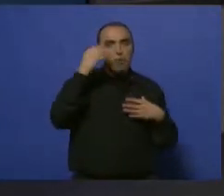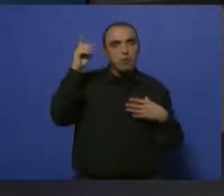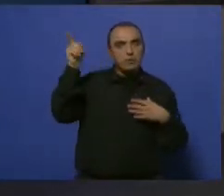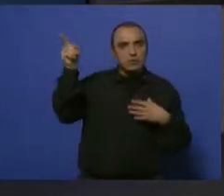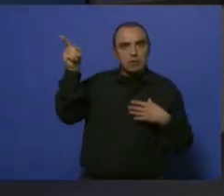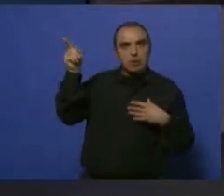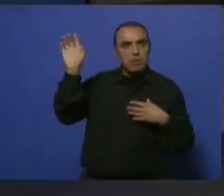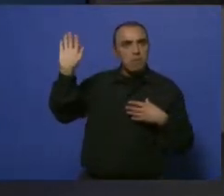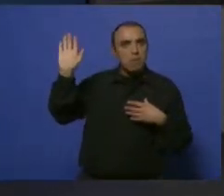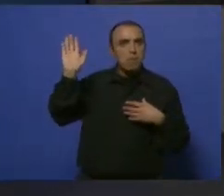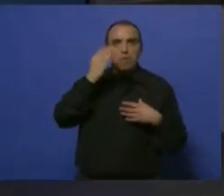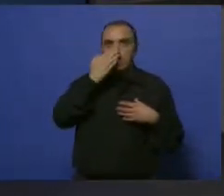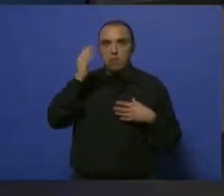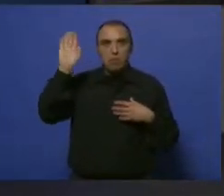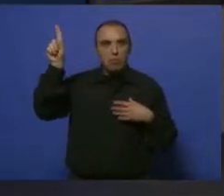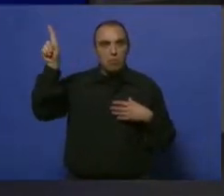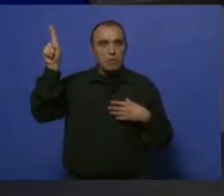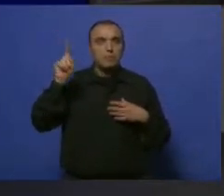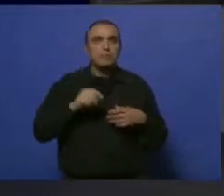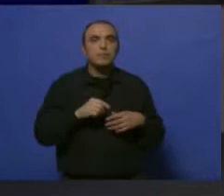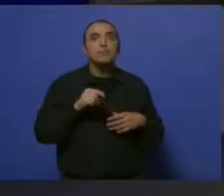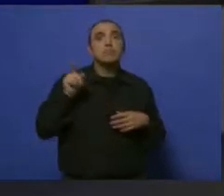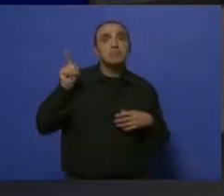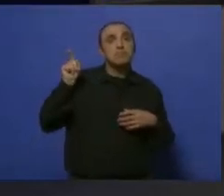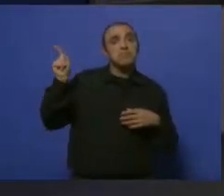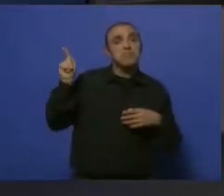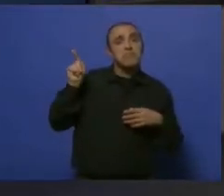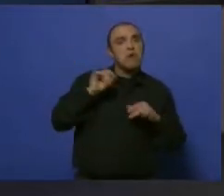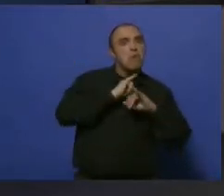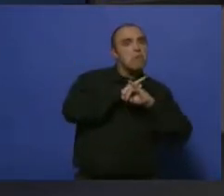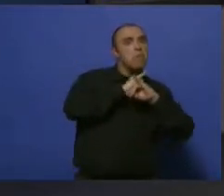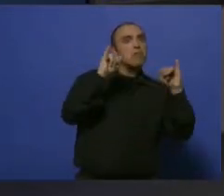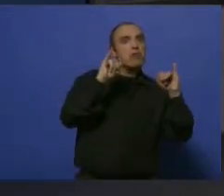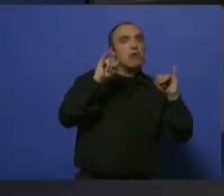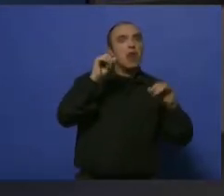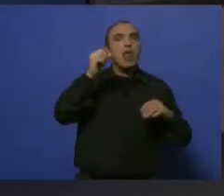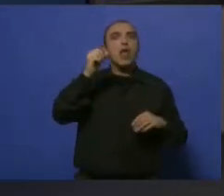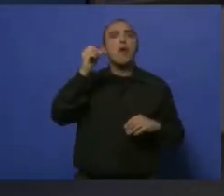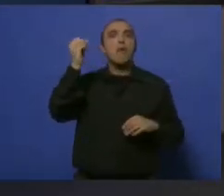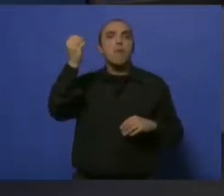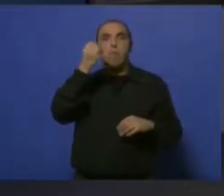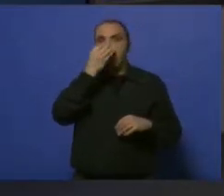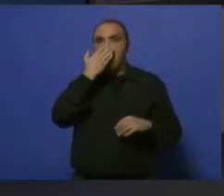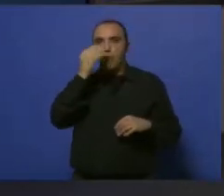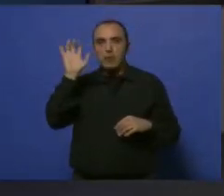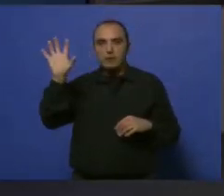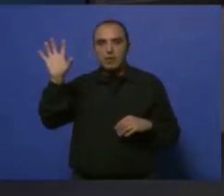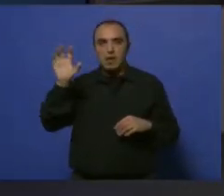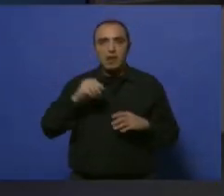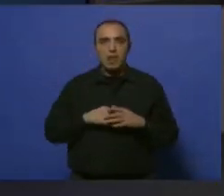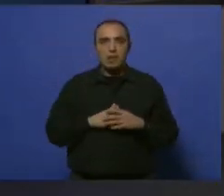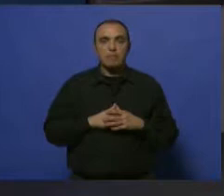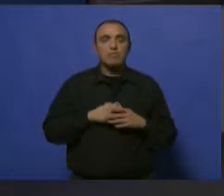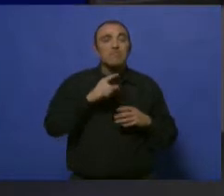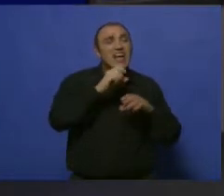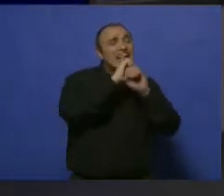pediatra, es la vocera a nivel provincial para hablar con respecto a este tema y poner claro sobre lo oscuro con respecto a